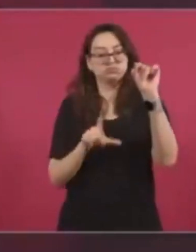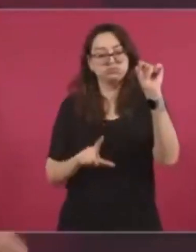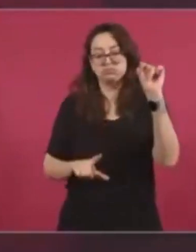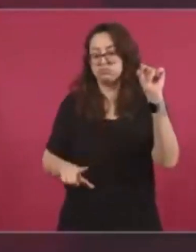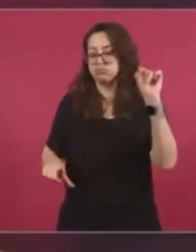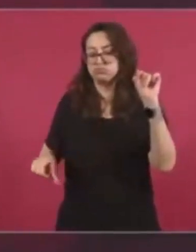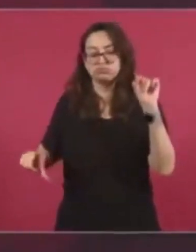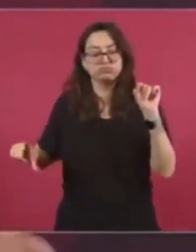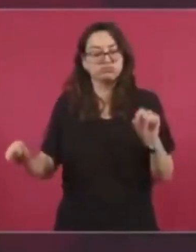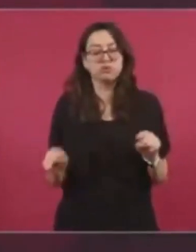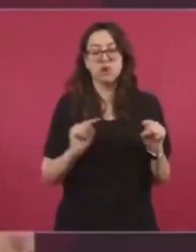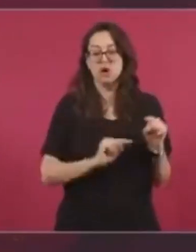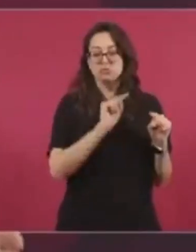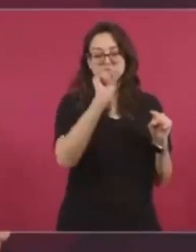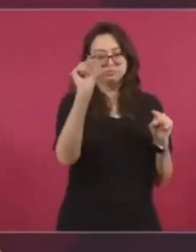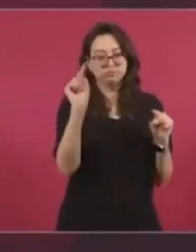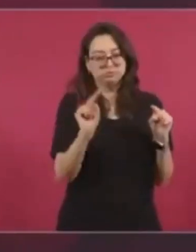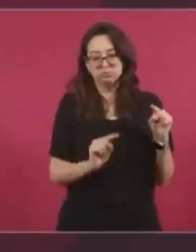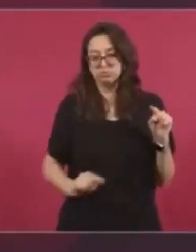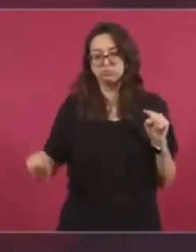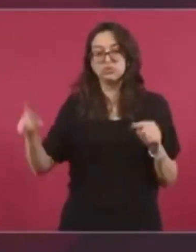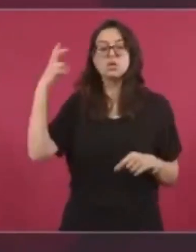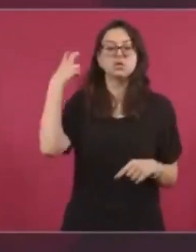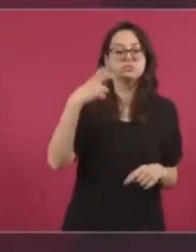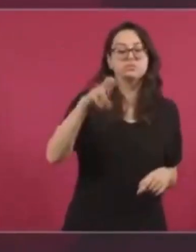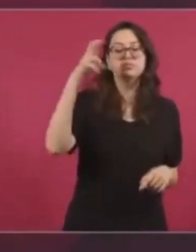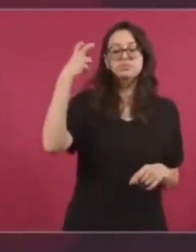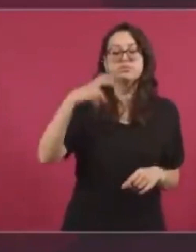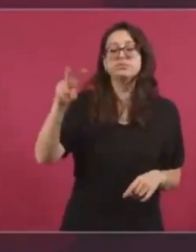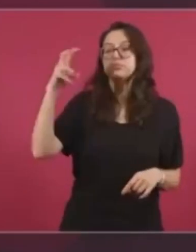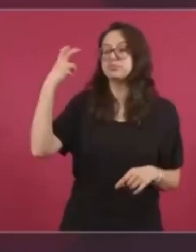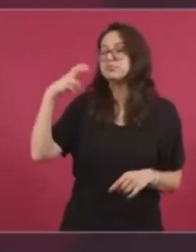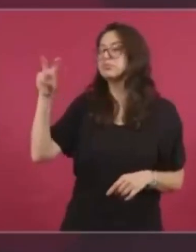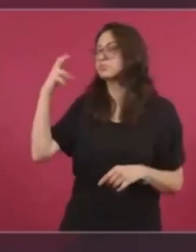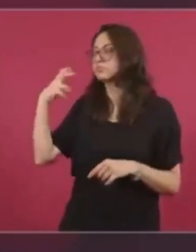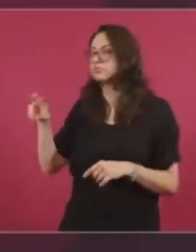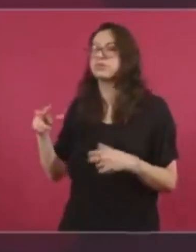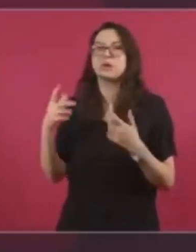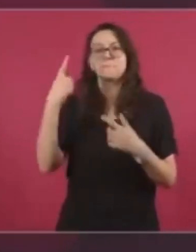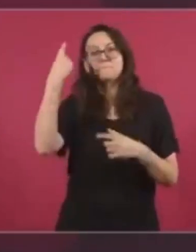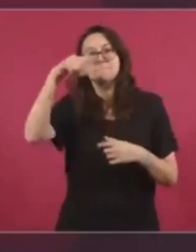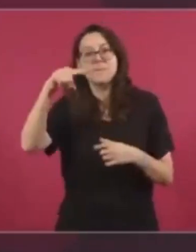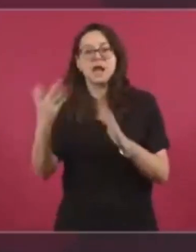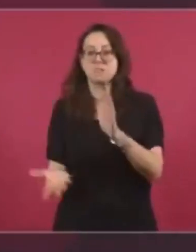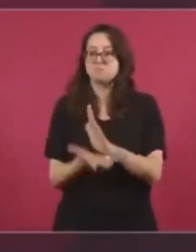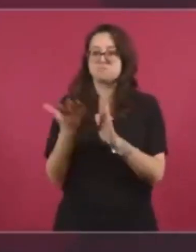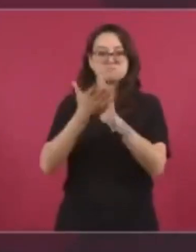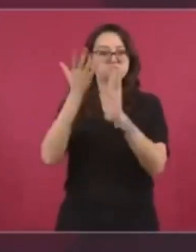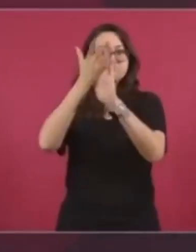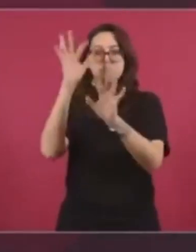seguir avanzando. El propósito es terminar todas las obras,